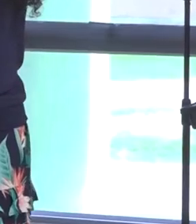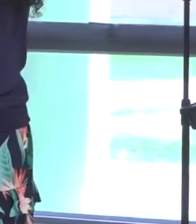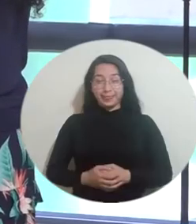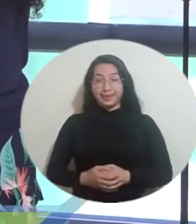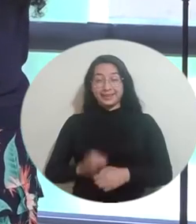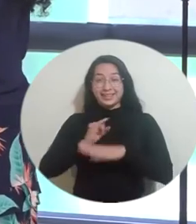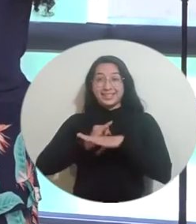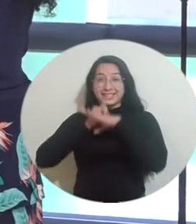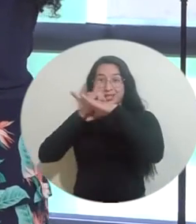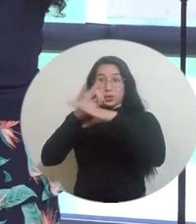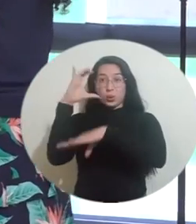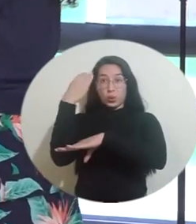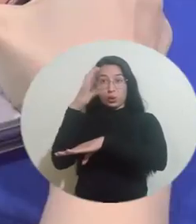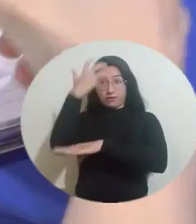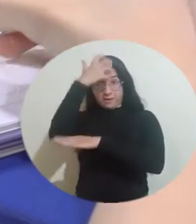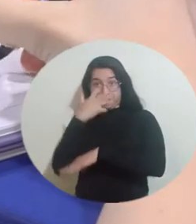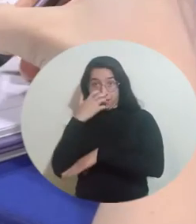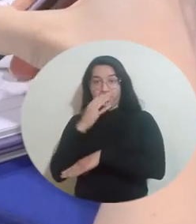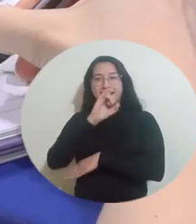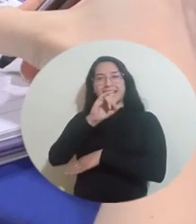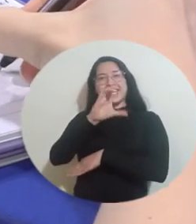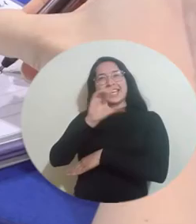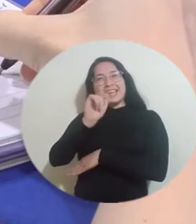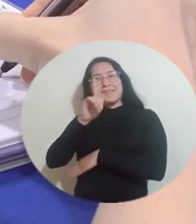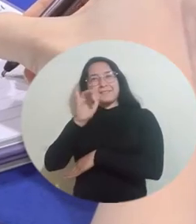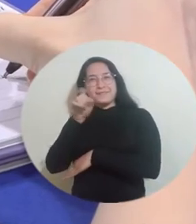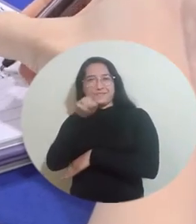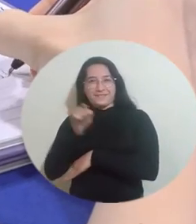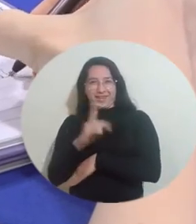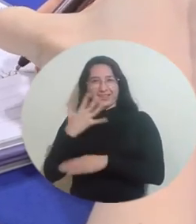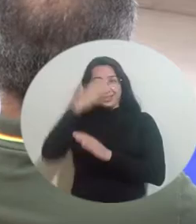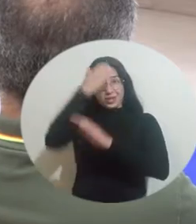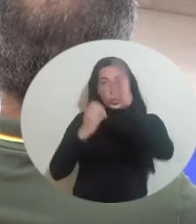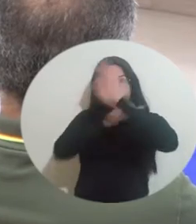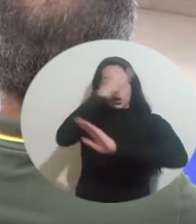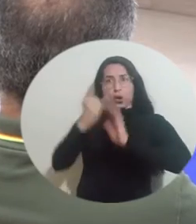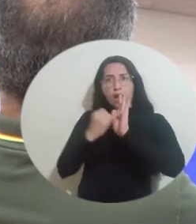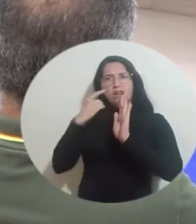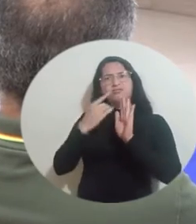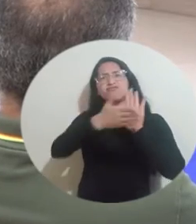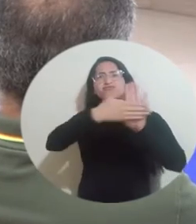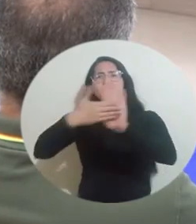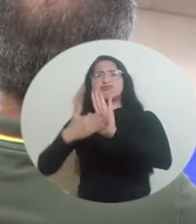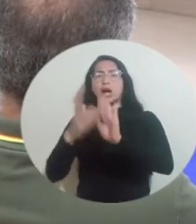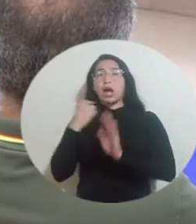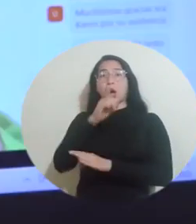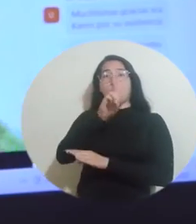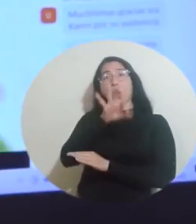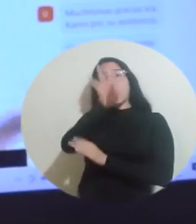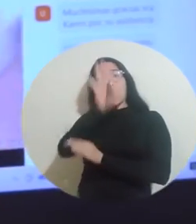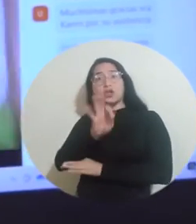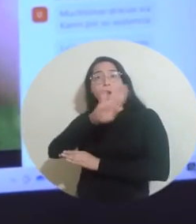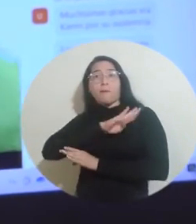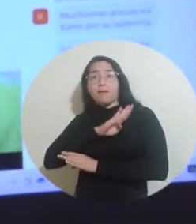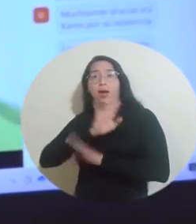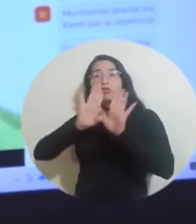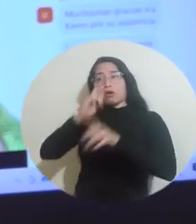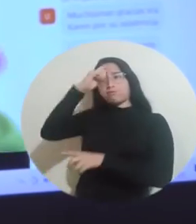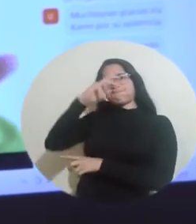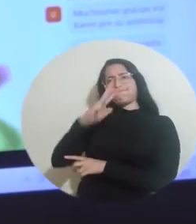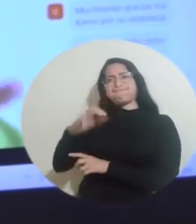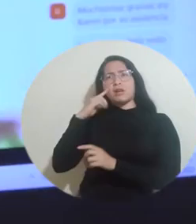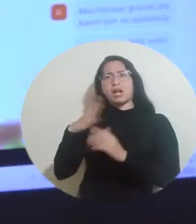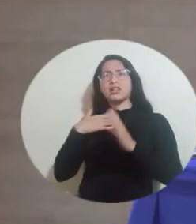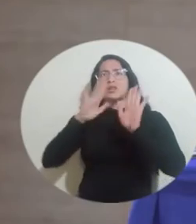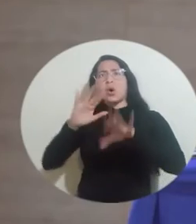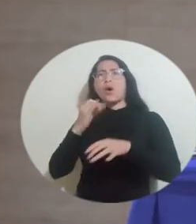Según el Instituto Colombiano para la Evaluación de la Educación, ICFES, solo el 1% de los bachilleres de Santa Marta alcanzan